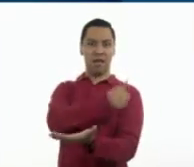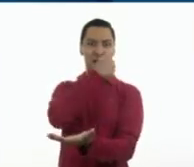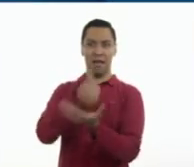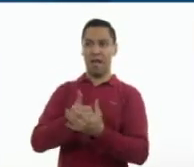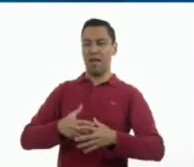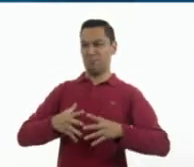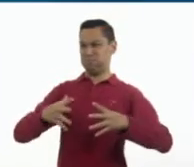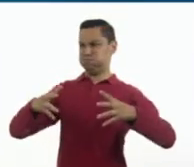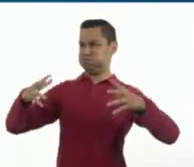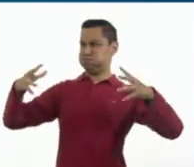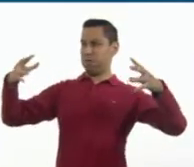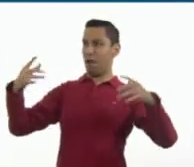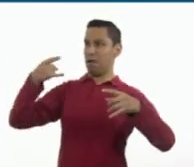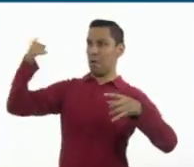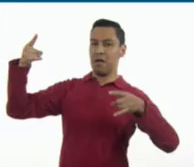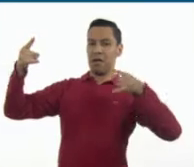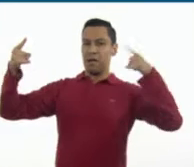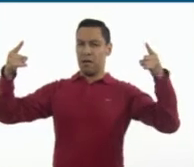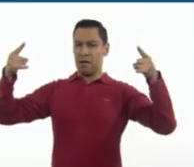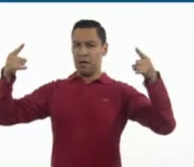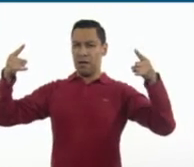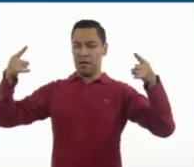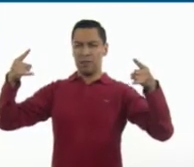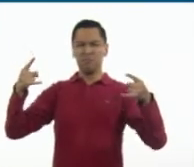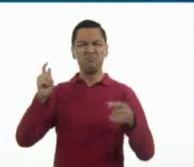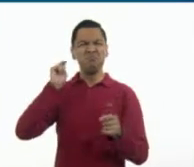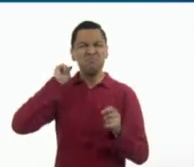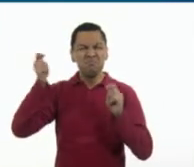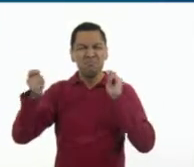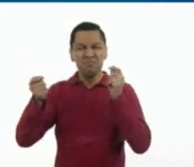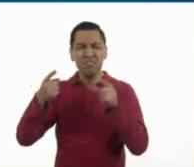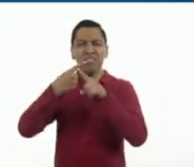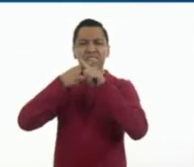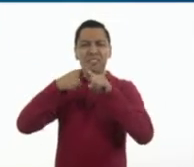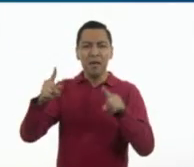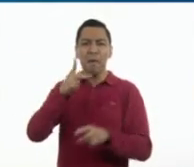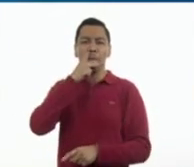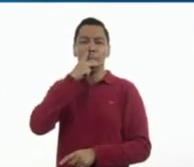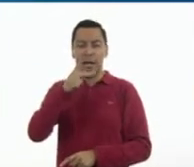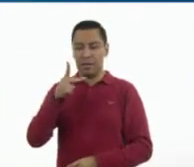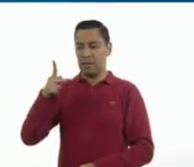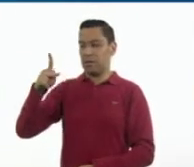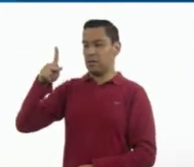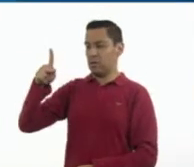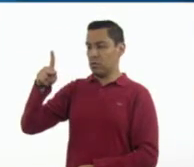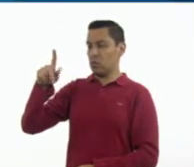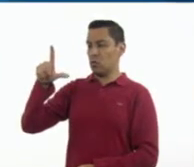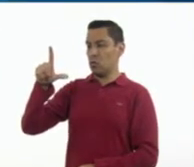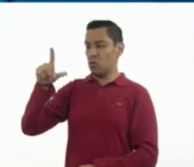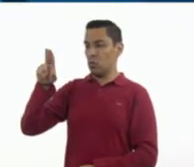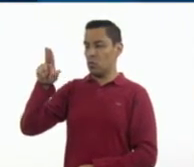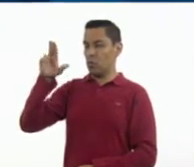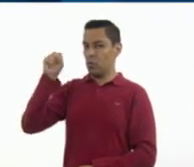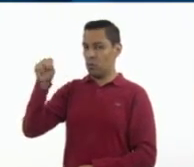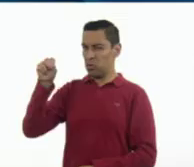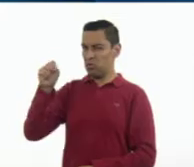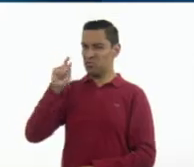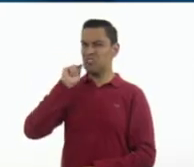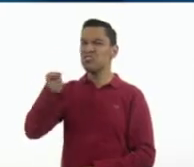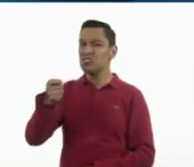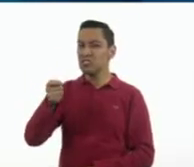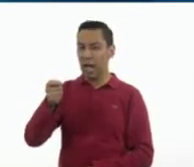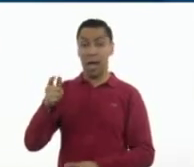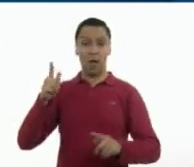dijiste sobre plus, ¿qué significa? En lugares como estos donde llega el turismo,